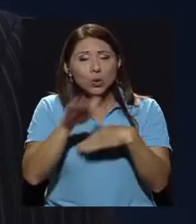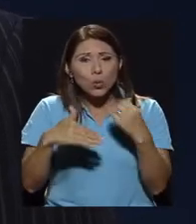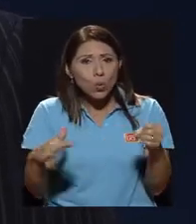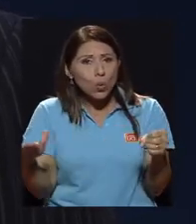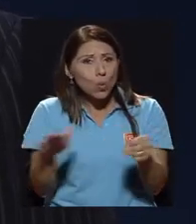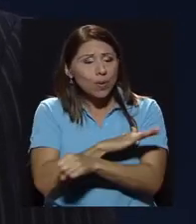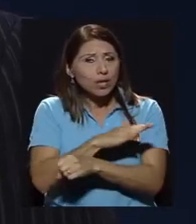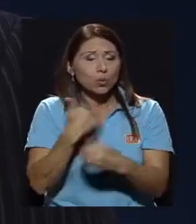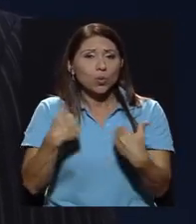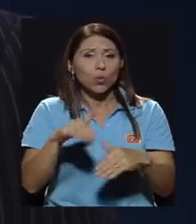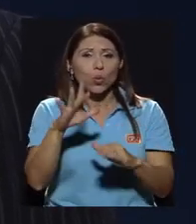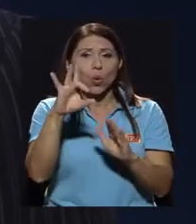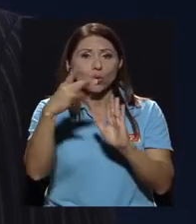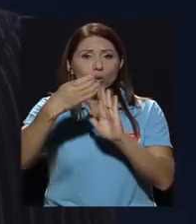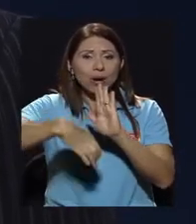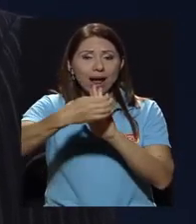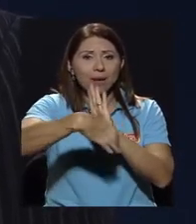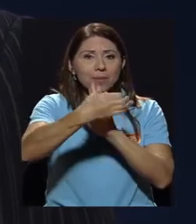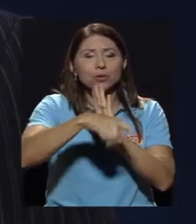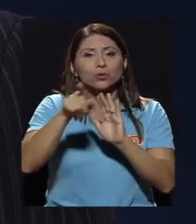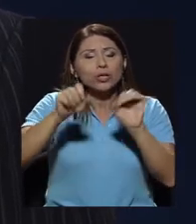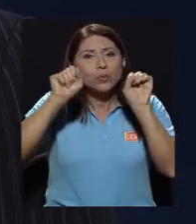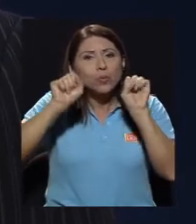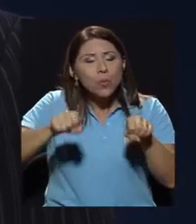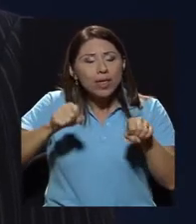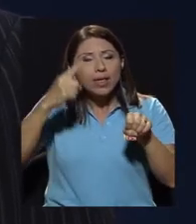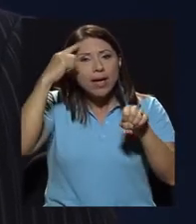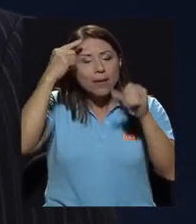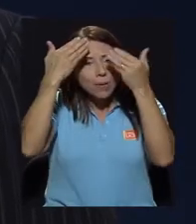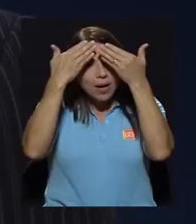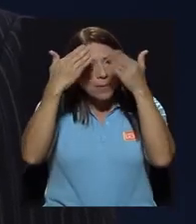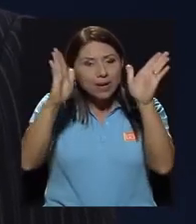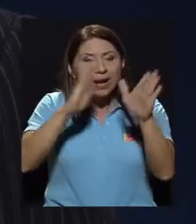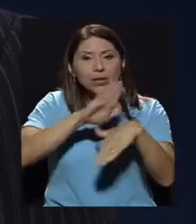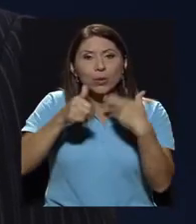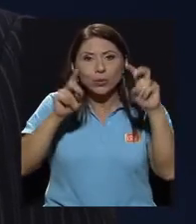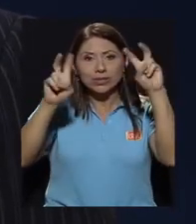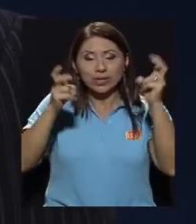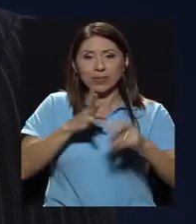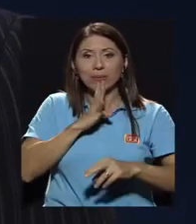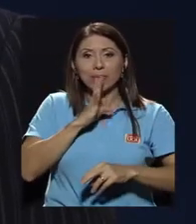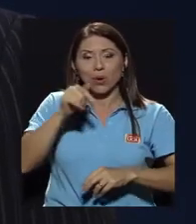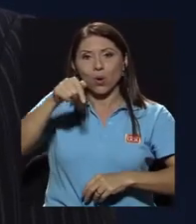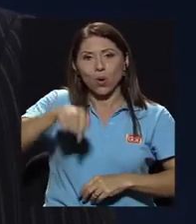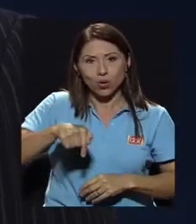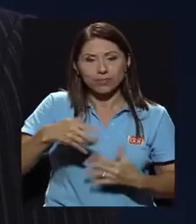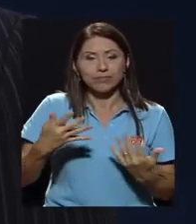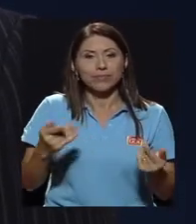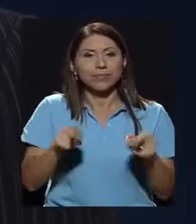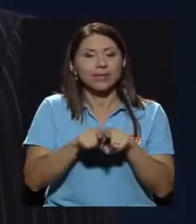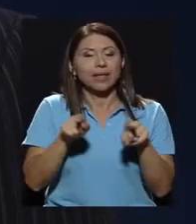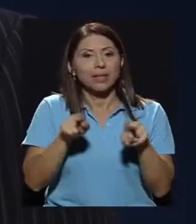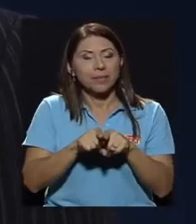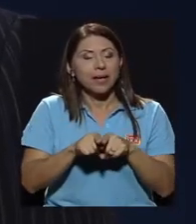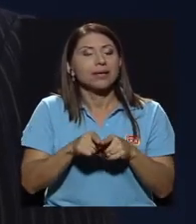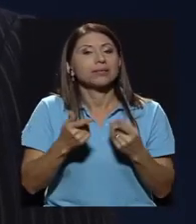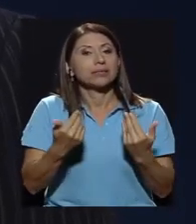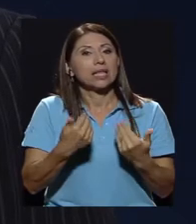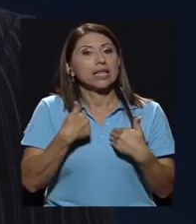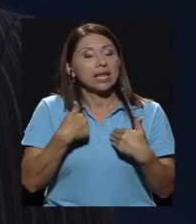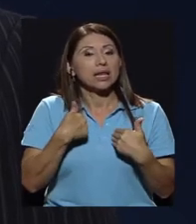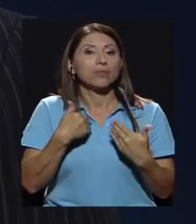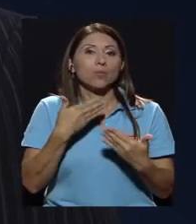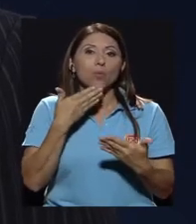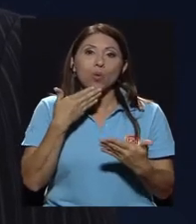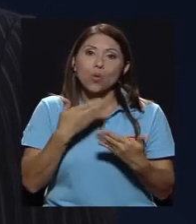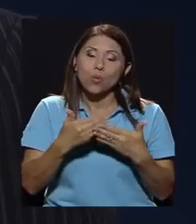valioso y que tiene ocho capítulos donde usted podría ampliar muchísimo cada una de las conversaciones que tenemos hoy y que además goza de